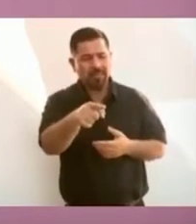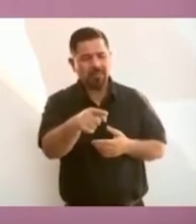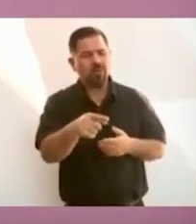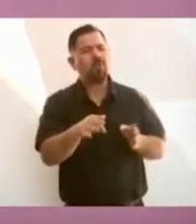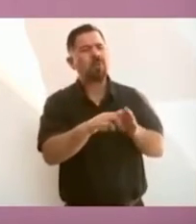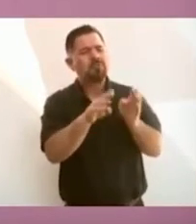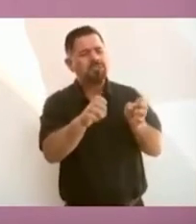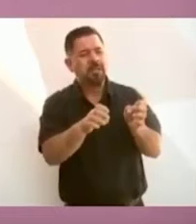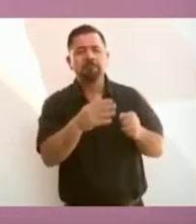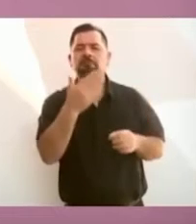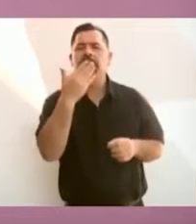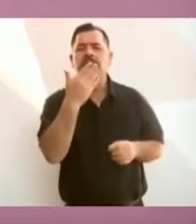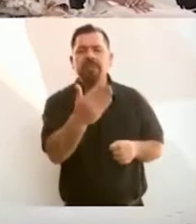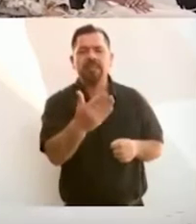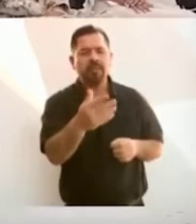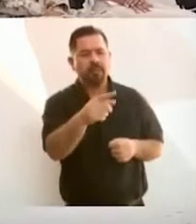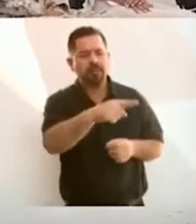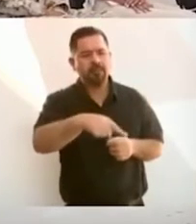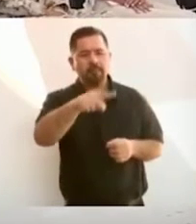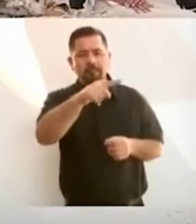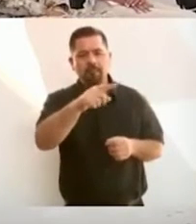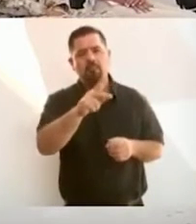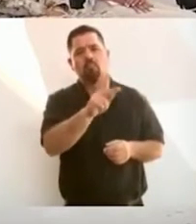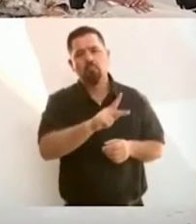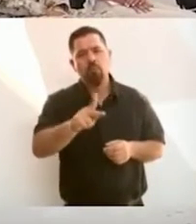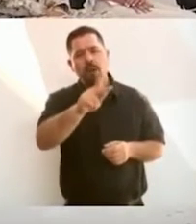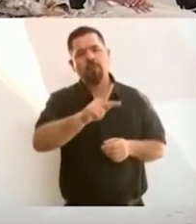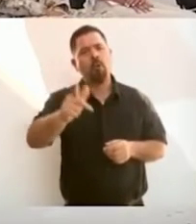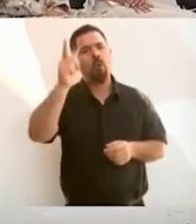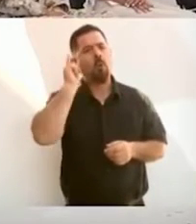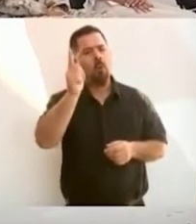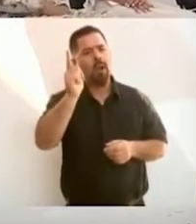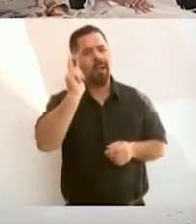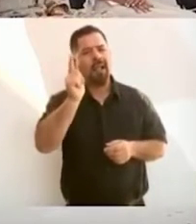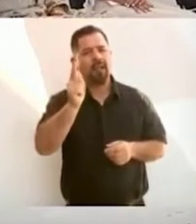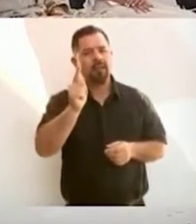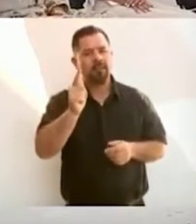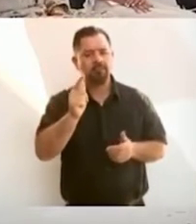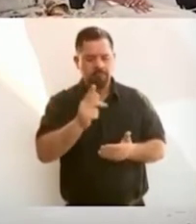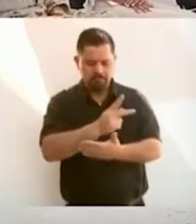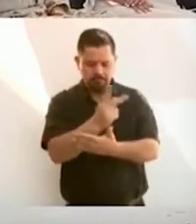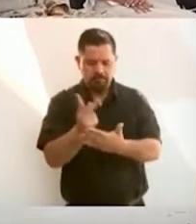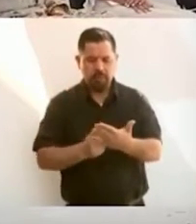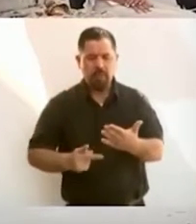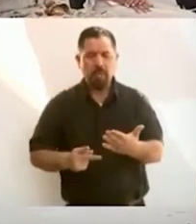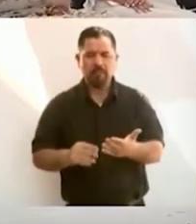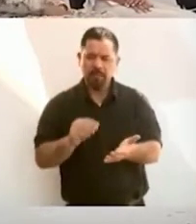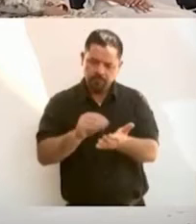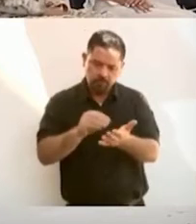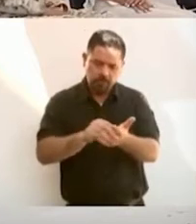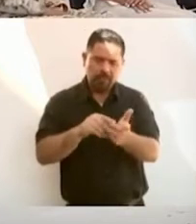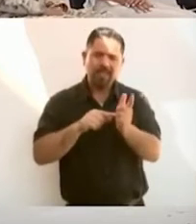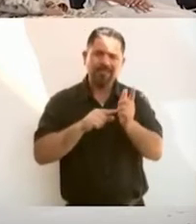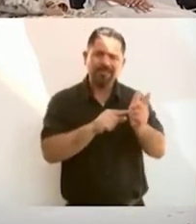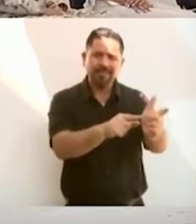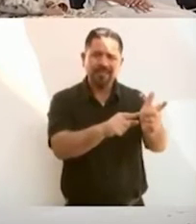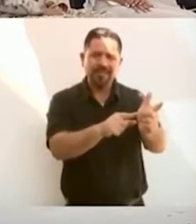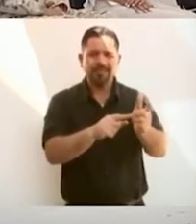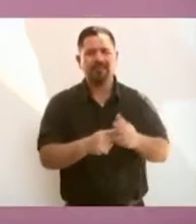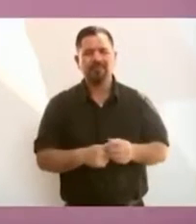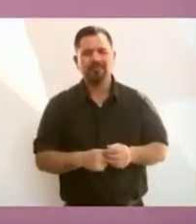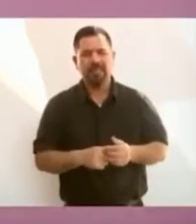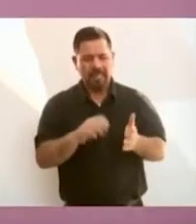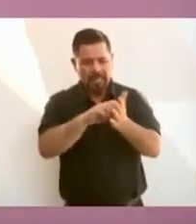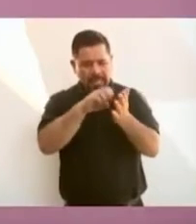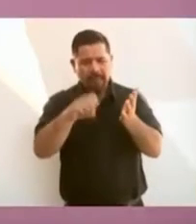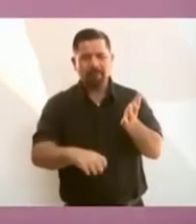el pueblo. Van a continuar los programas, repito, de apoyo a los adultos